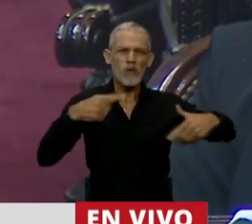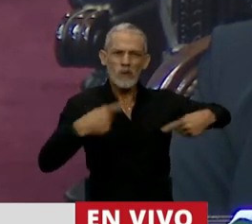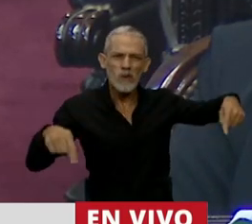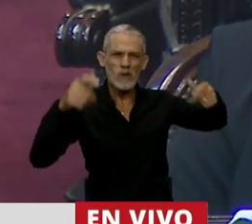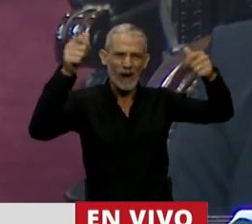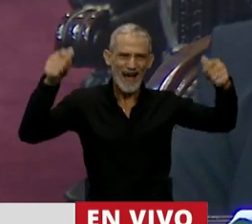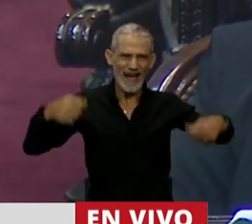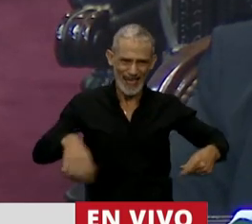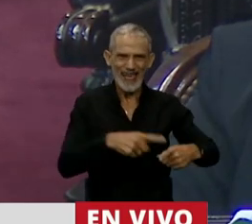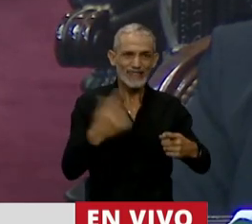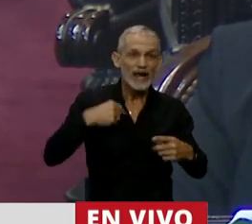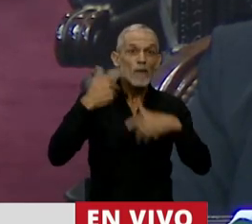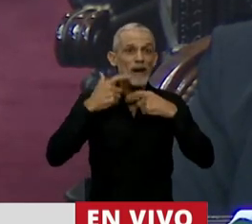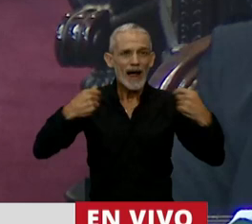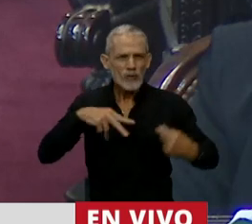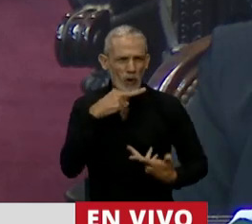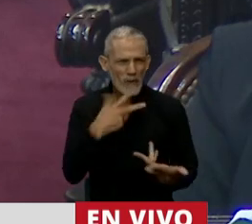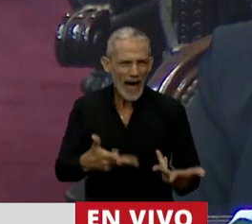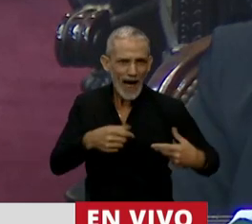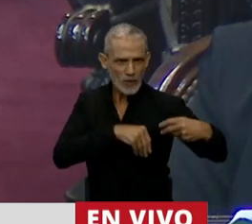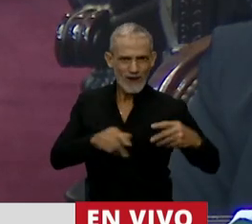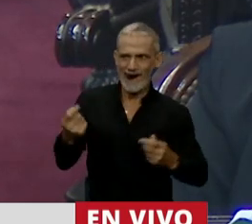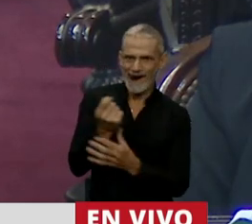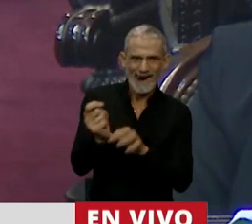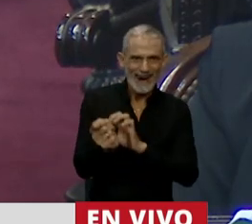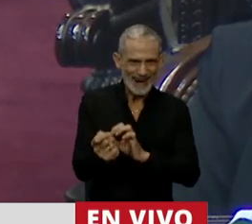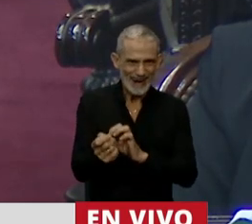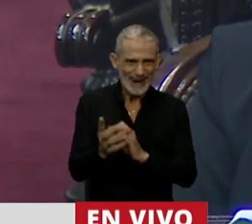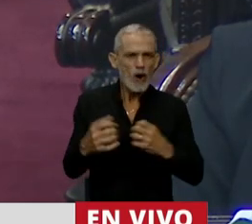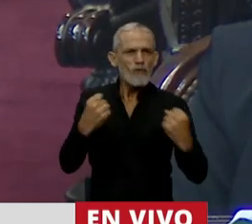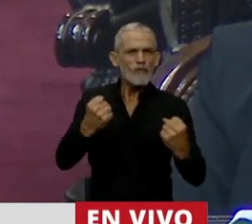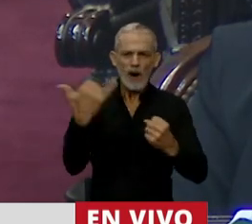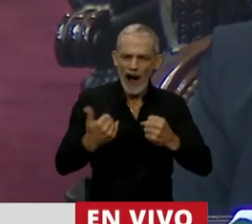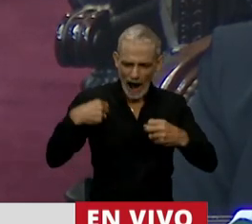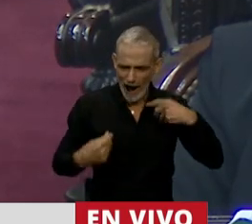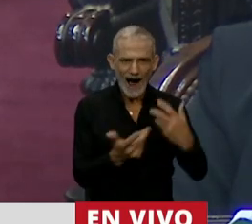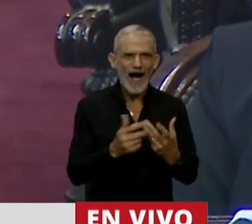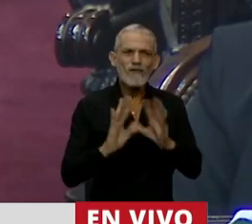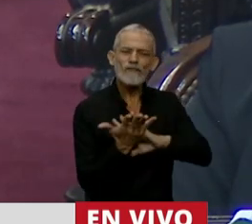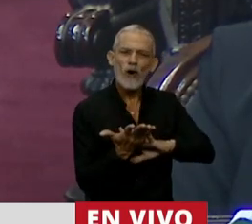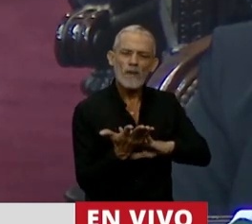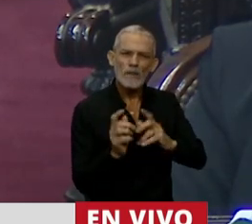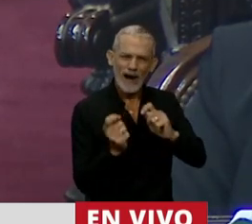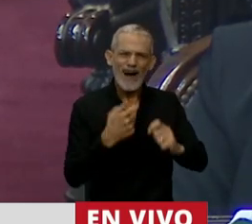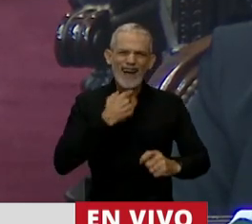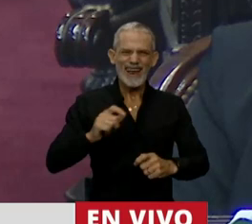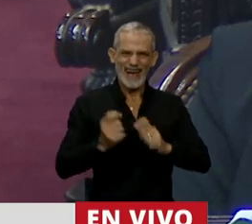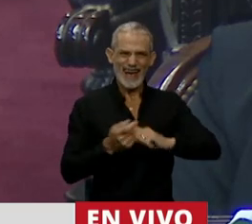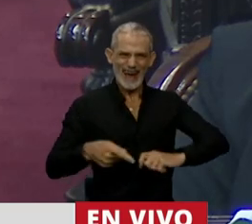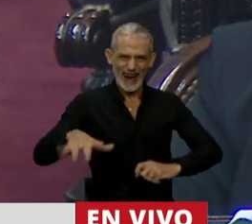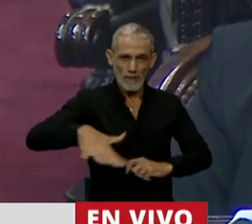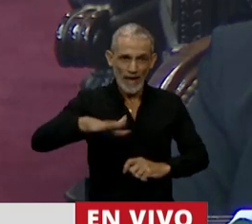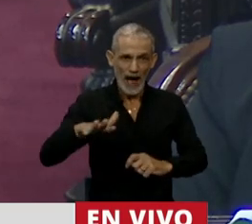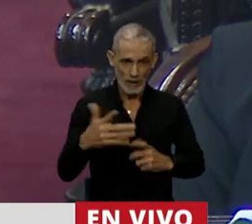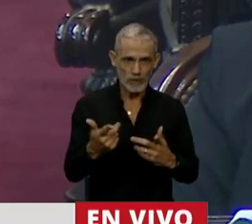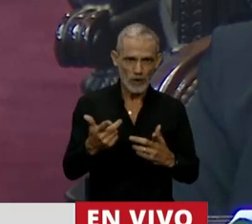sus consignas, sus pañuelos verdes como contraseña, su fuerza transformadora, su forma de ser y estar a través de otros